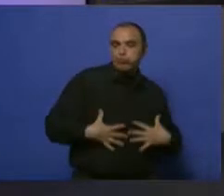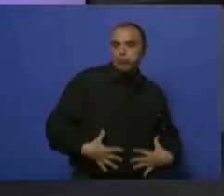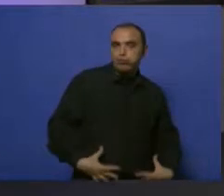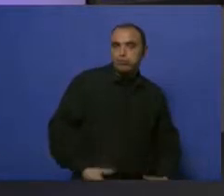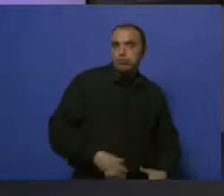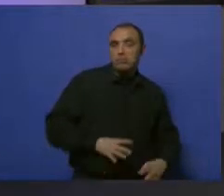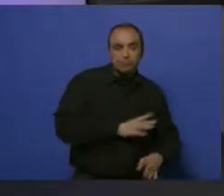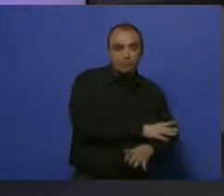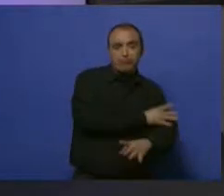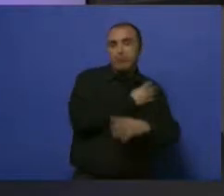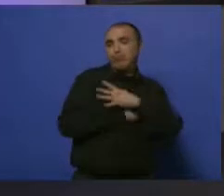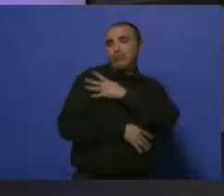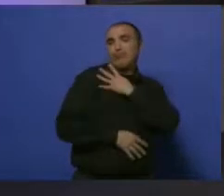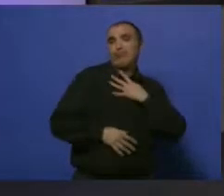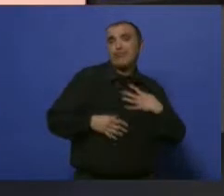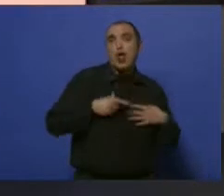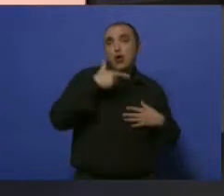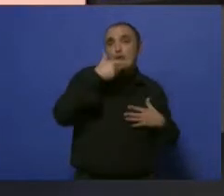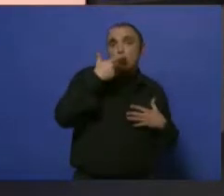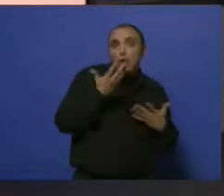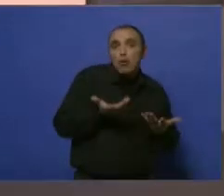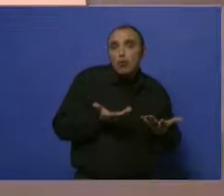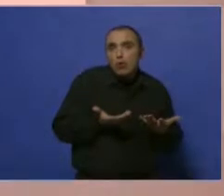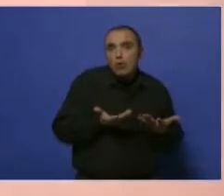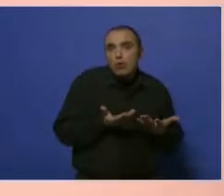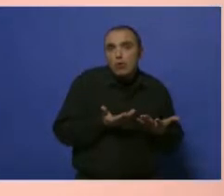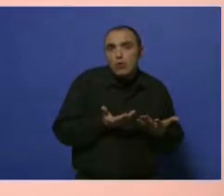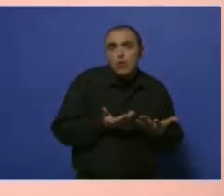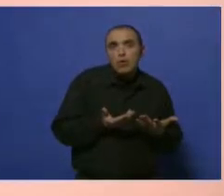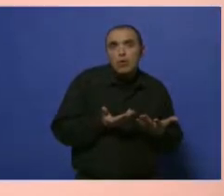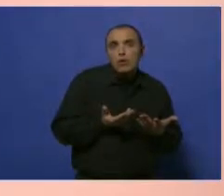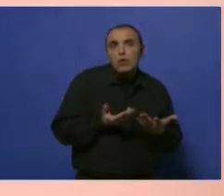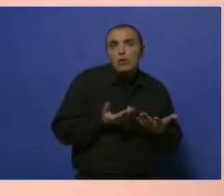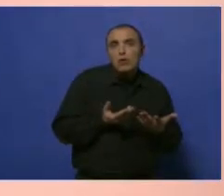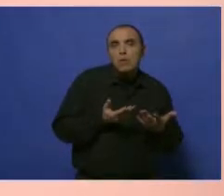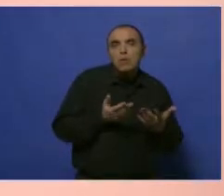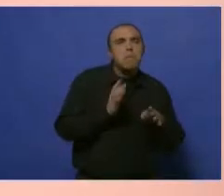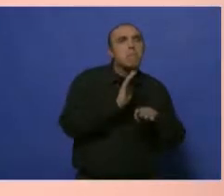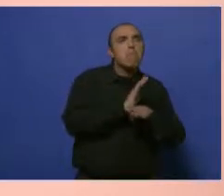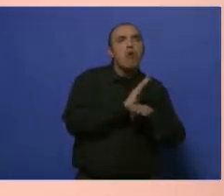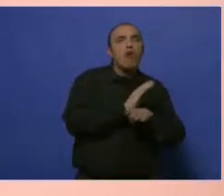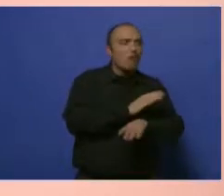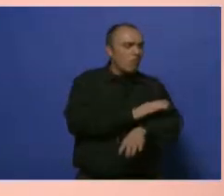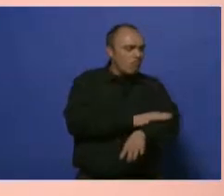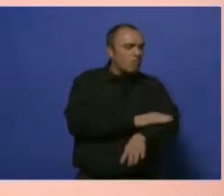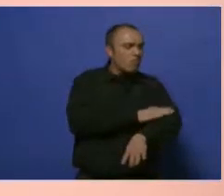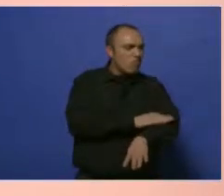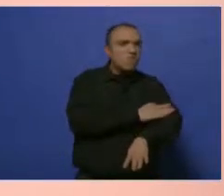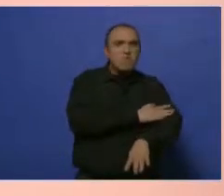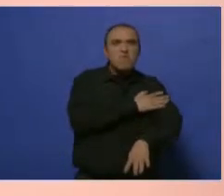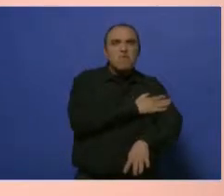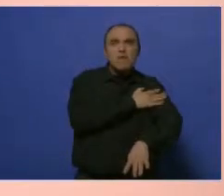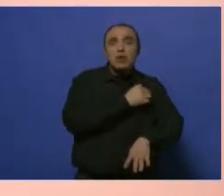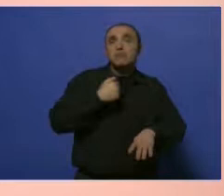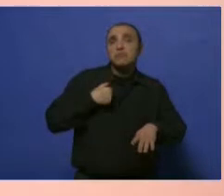extremidades, y tiene ese aspecto así medio como si fuese una lija todo el cuerpito, me quedo tranquilo porque puedo hacer